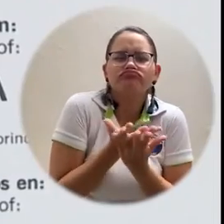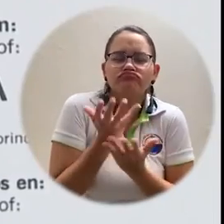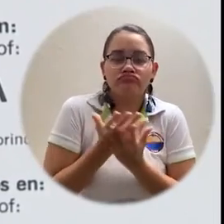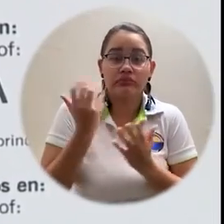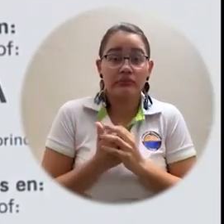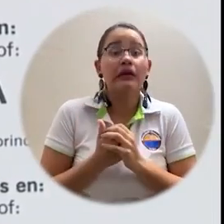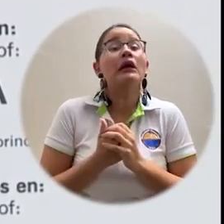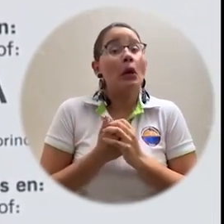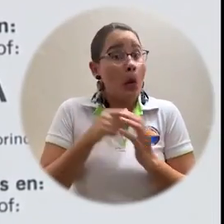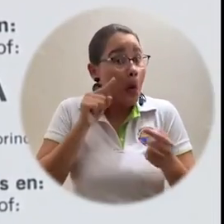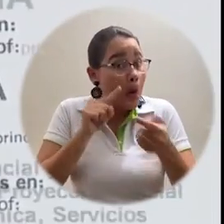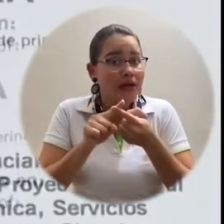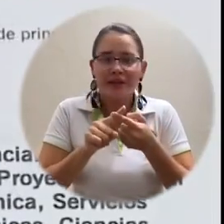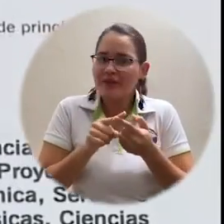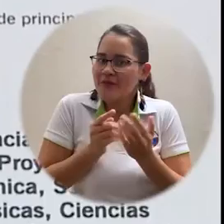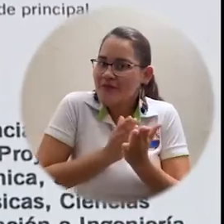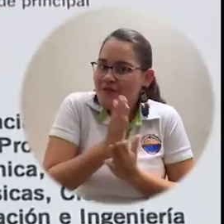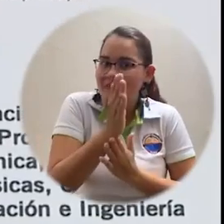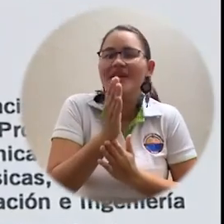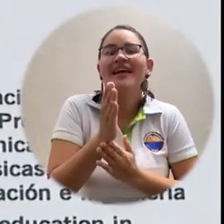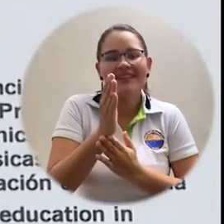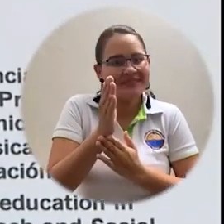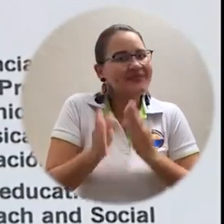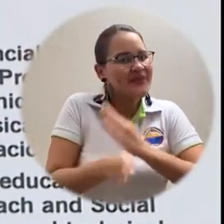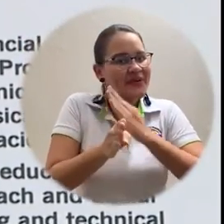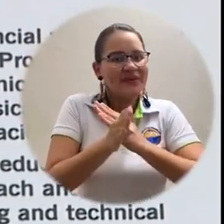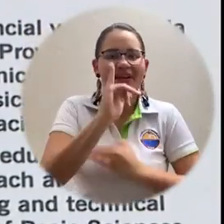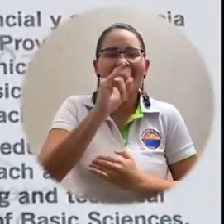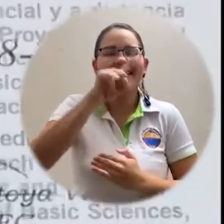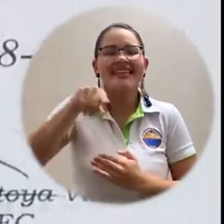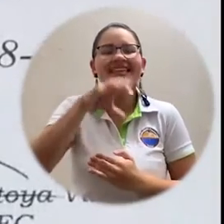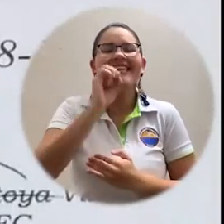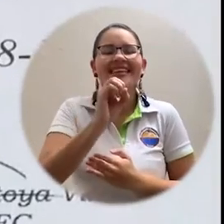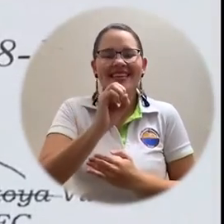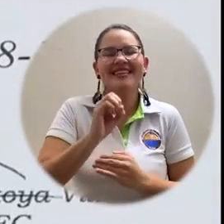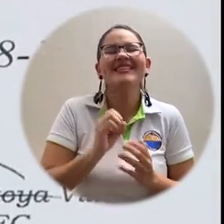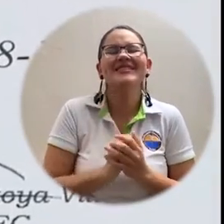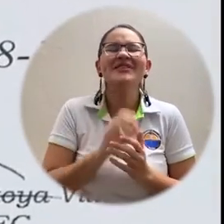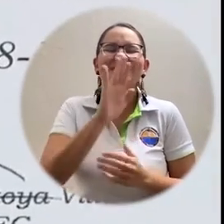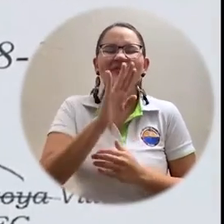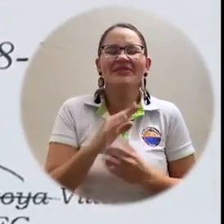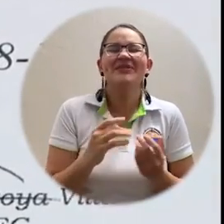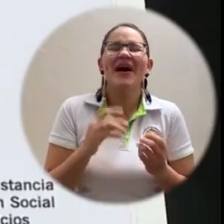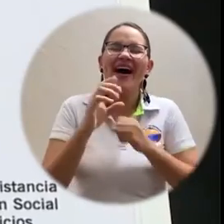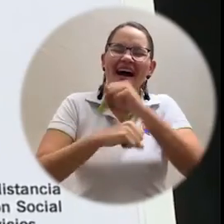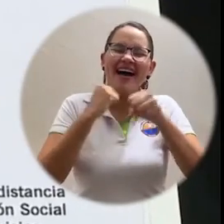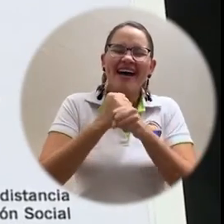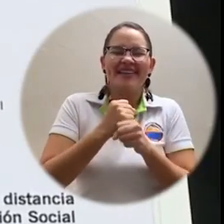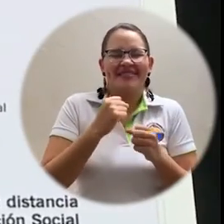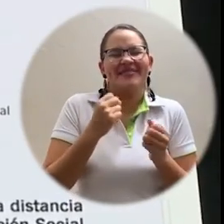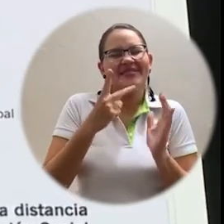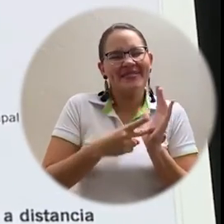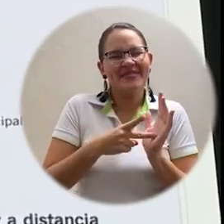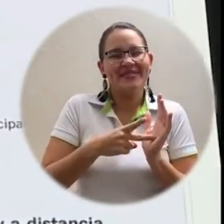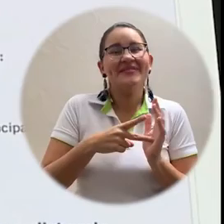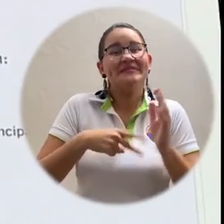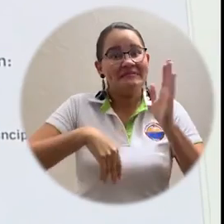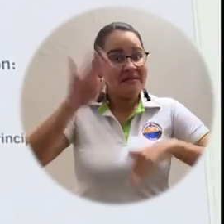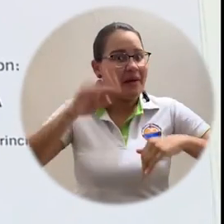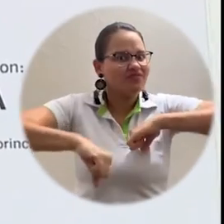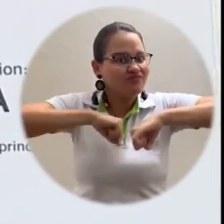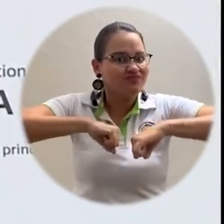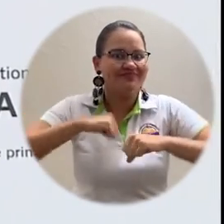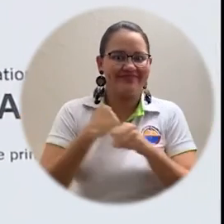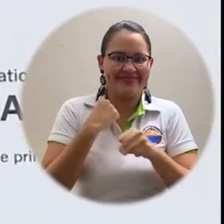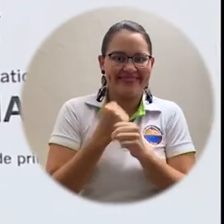recomendar como equipo auditor es que se mantenga la certificación en ISO 9001 para la